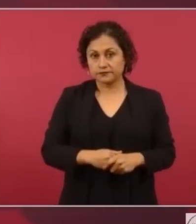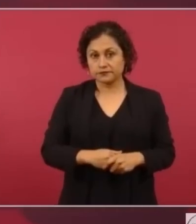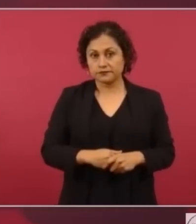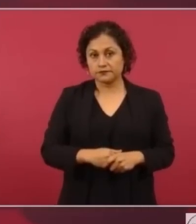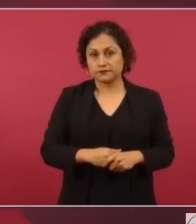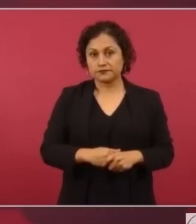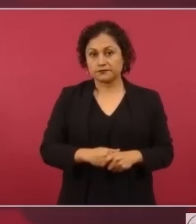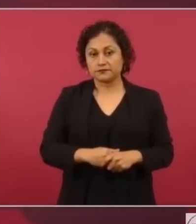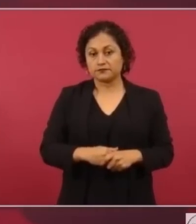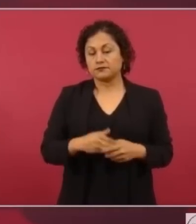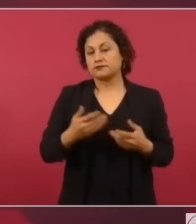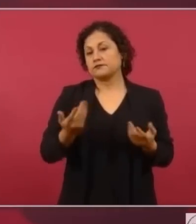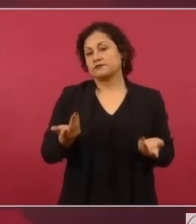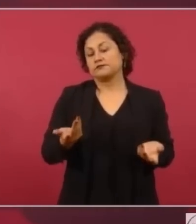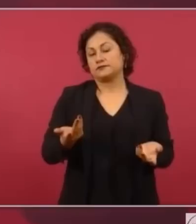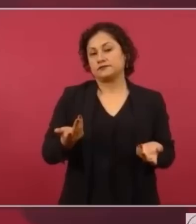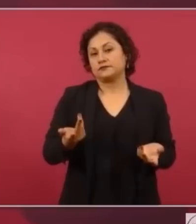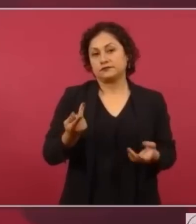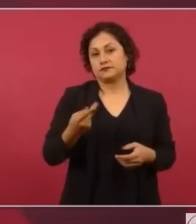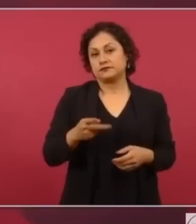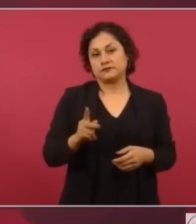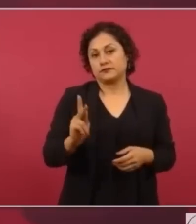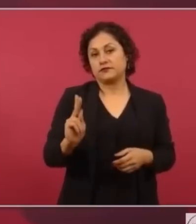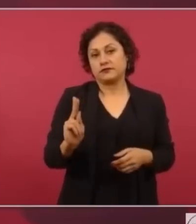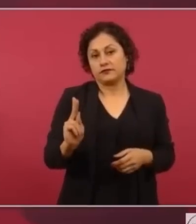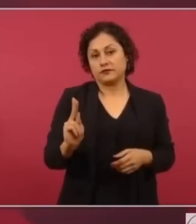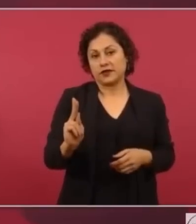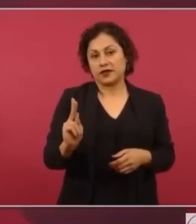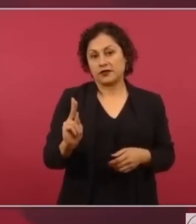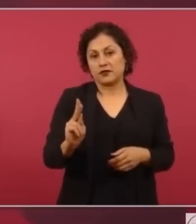Pero pues, ahora salió todo.